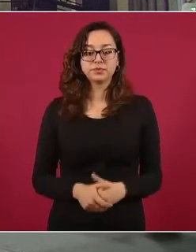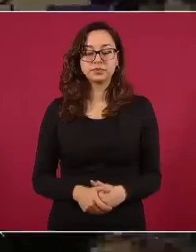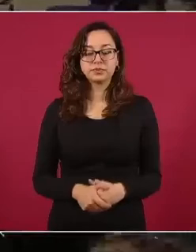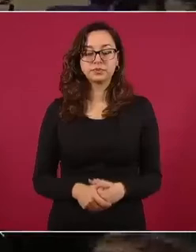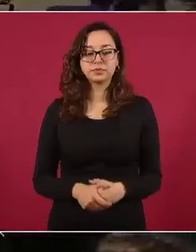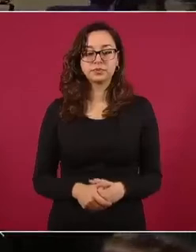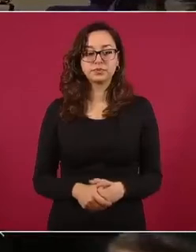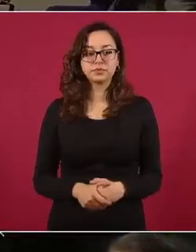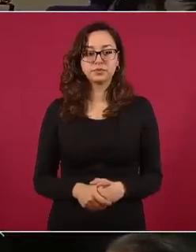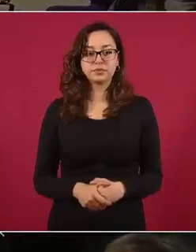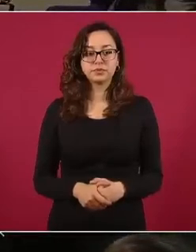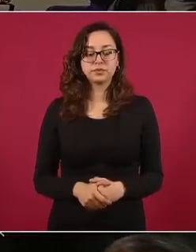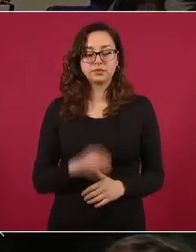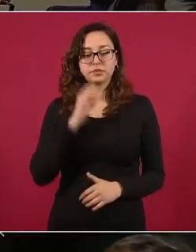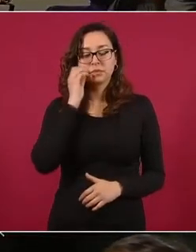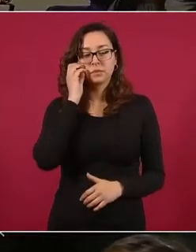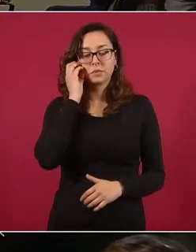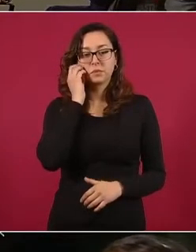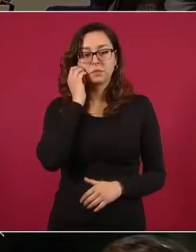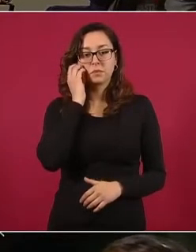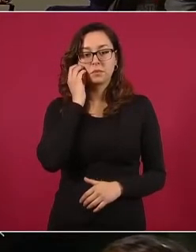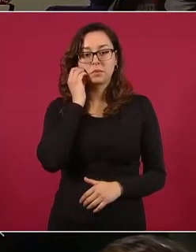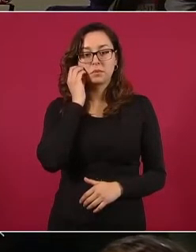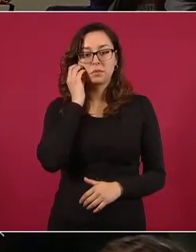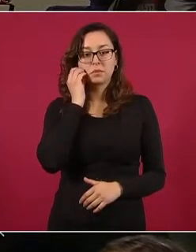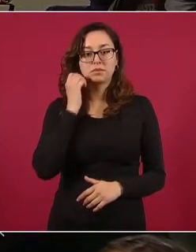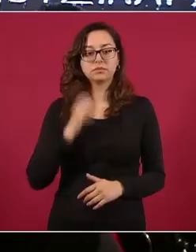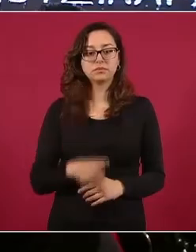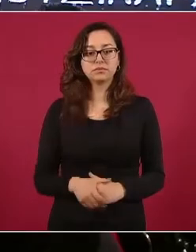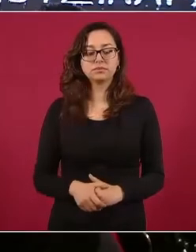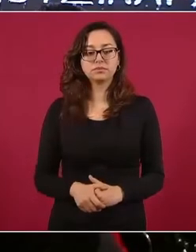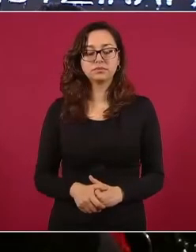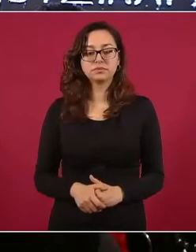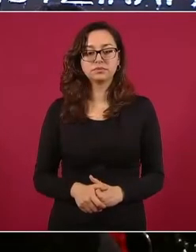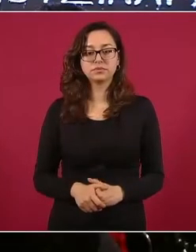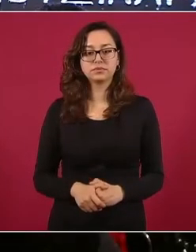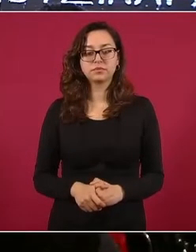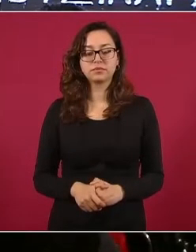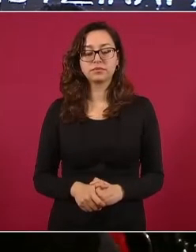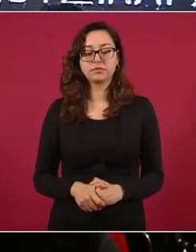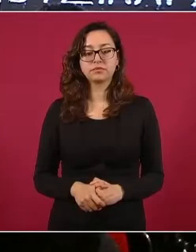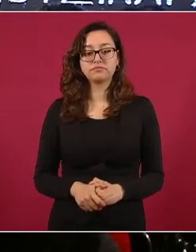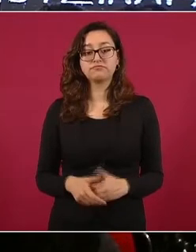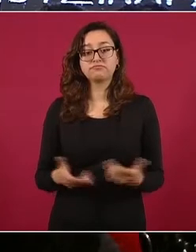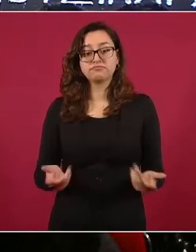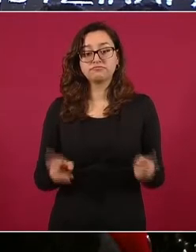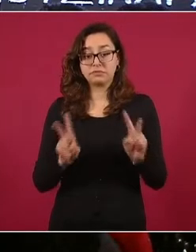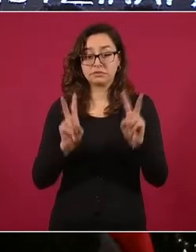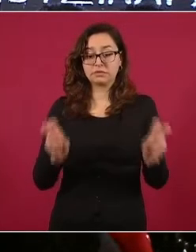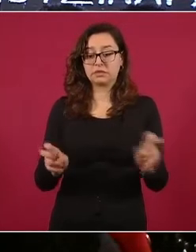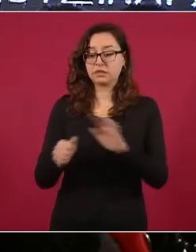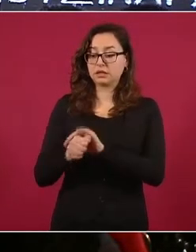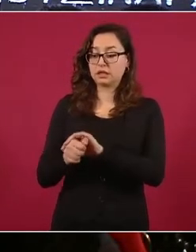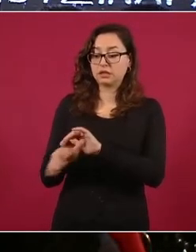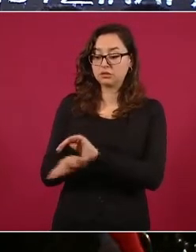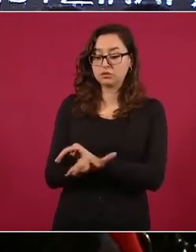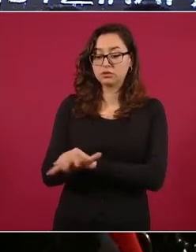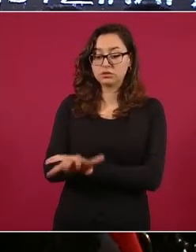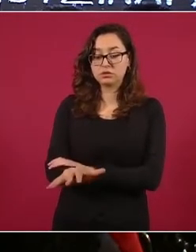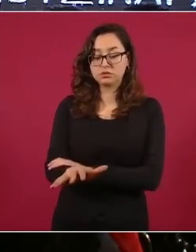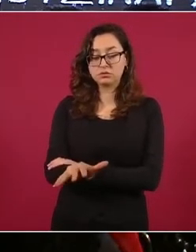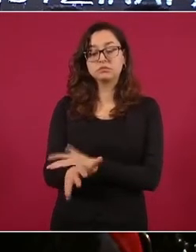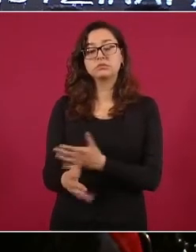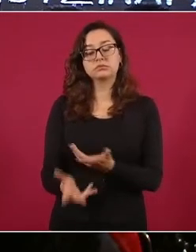Una mención especial requiere el caso Ayotzinapa y la